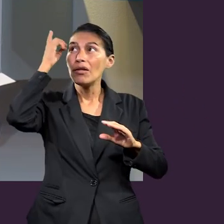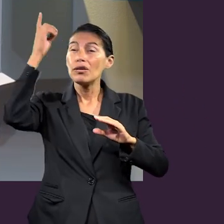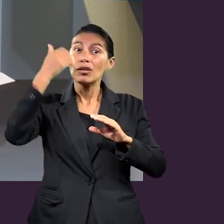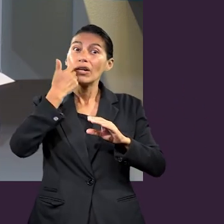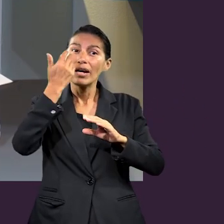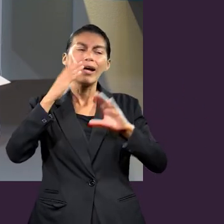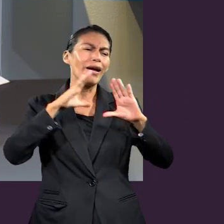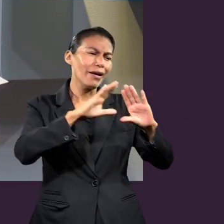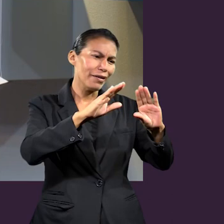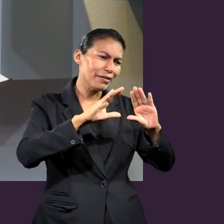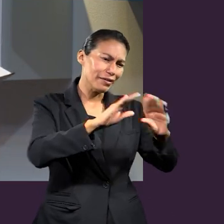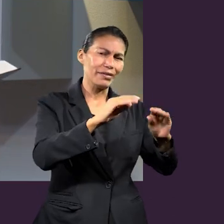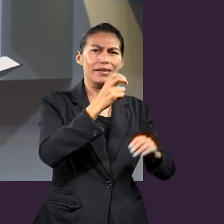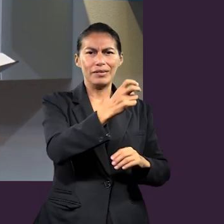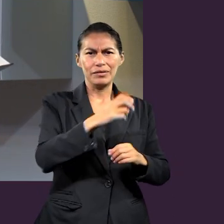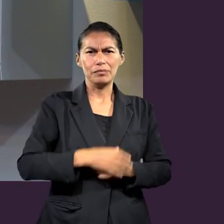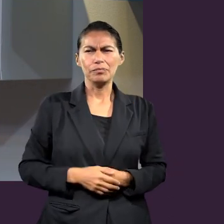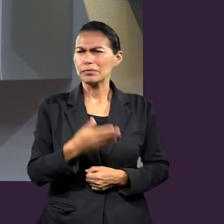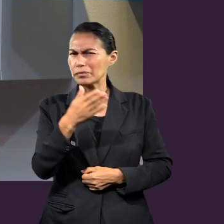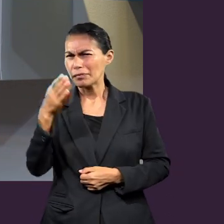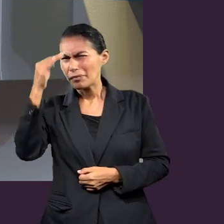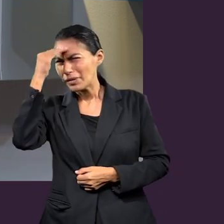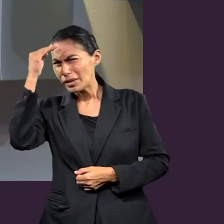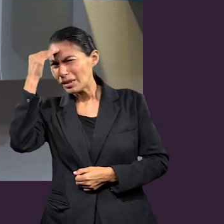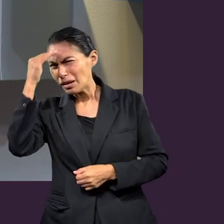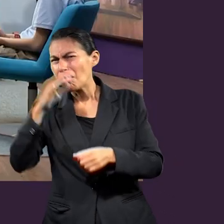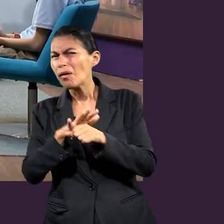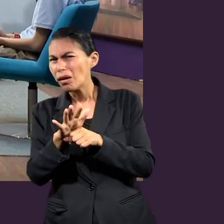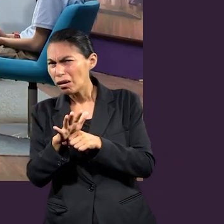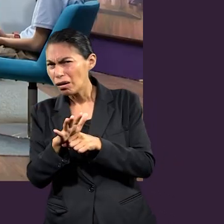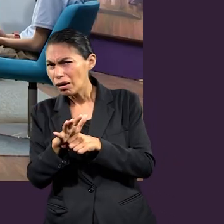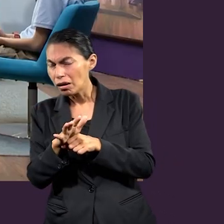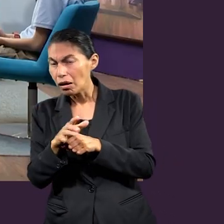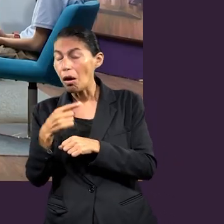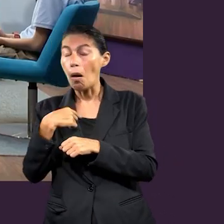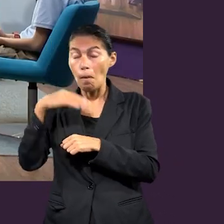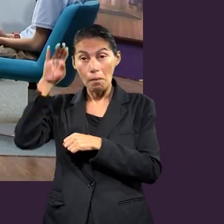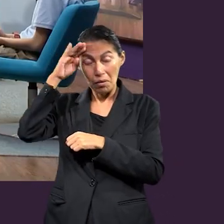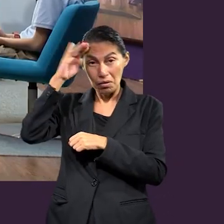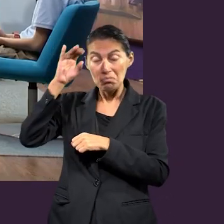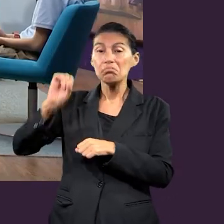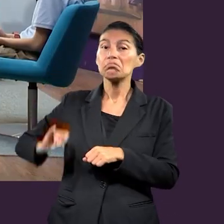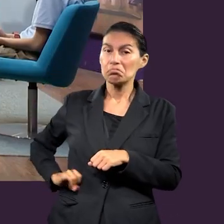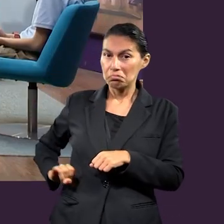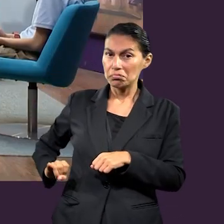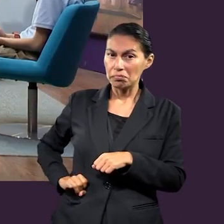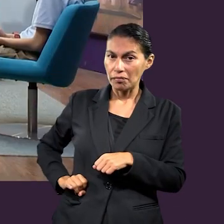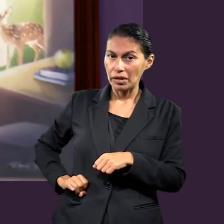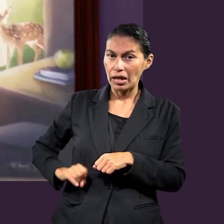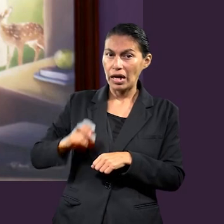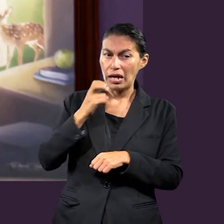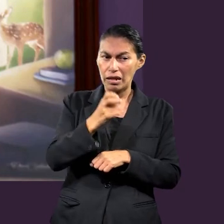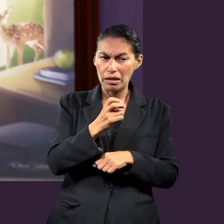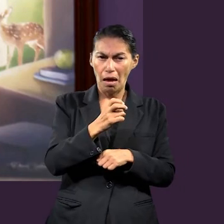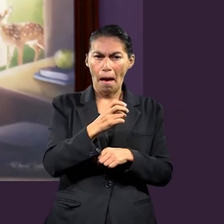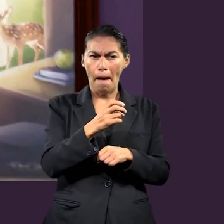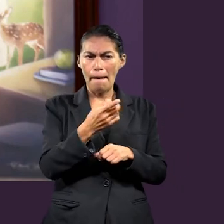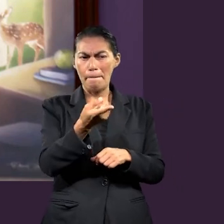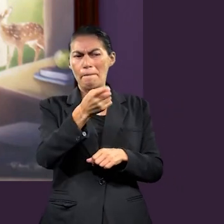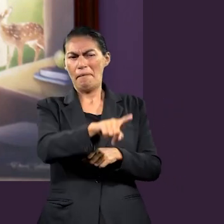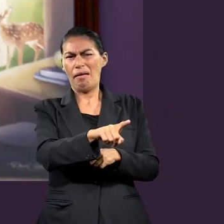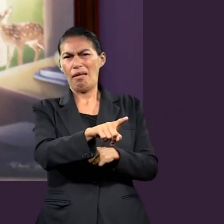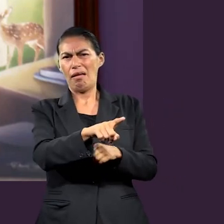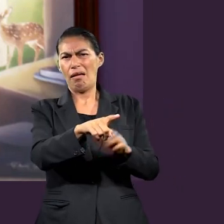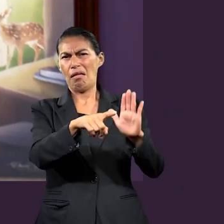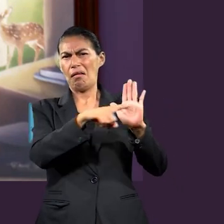del Señor. ¿Qué piensan de este texto? Ok, a mí se me hace muy interesante porque inicia con un mandato